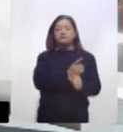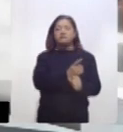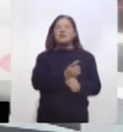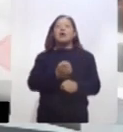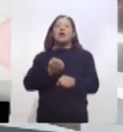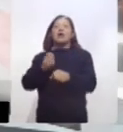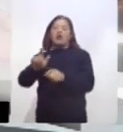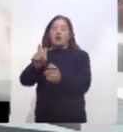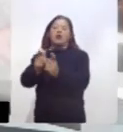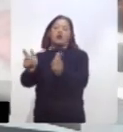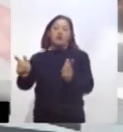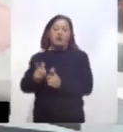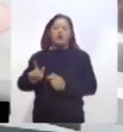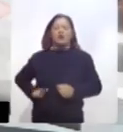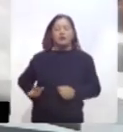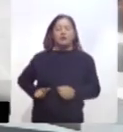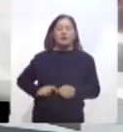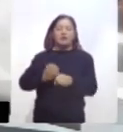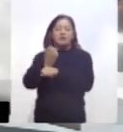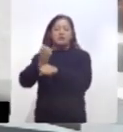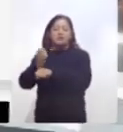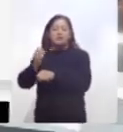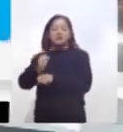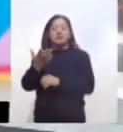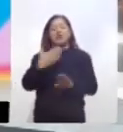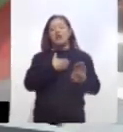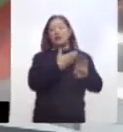emergencia sanitaria nacional contra el COVID-19.